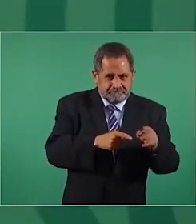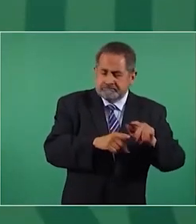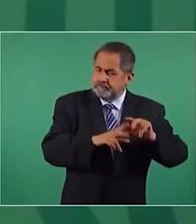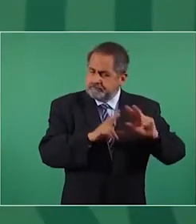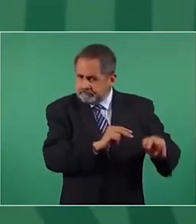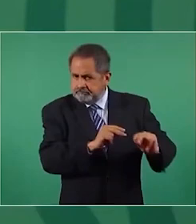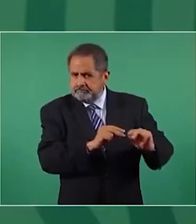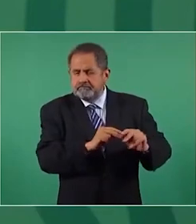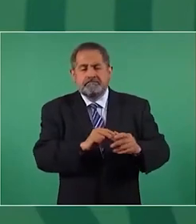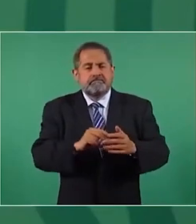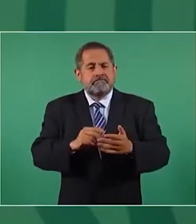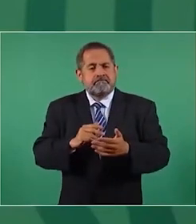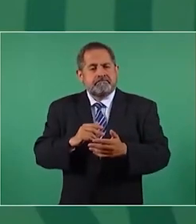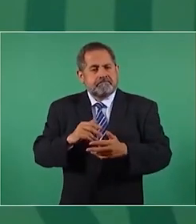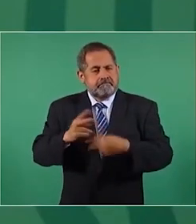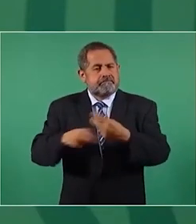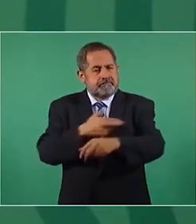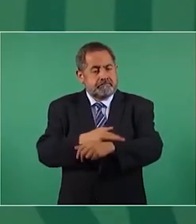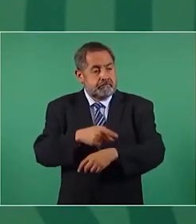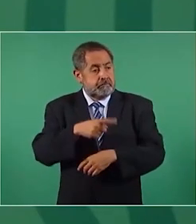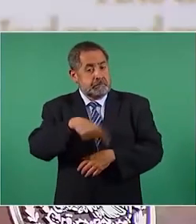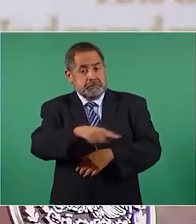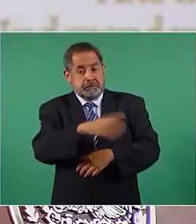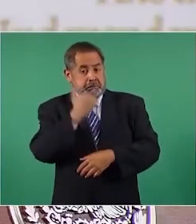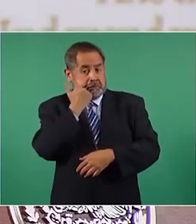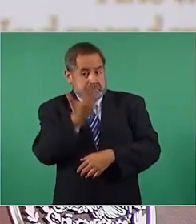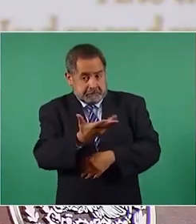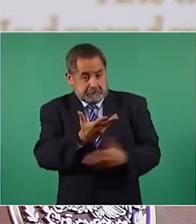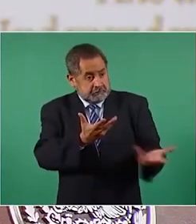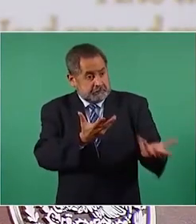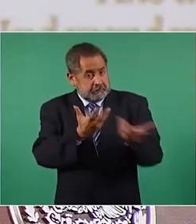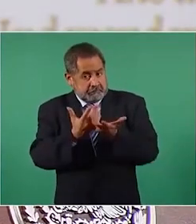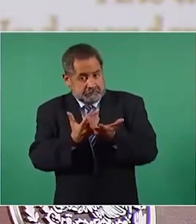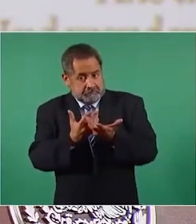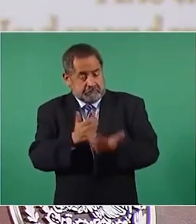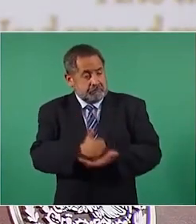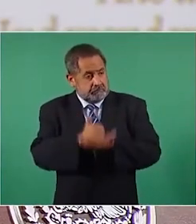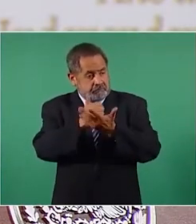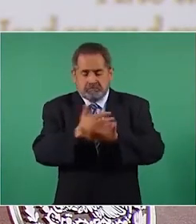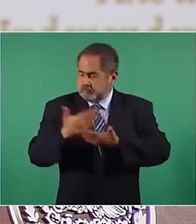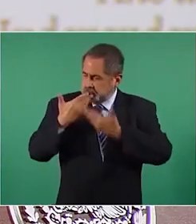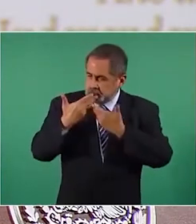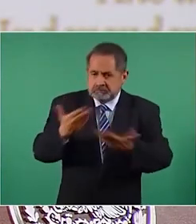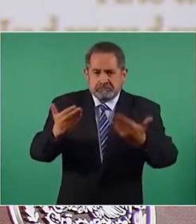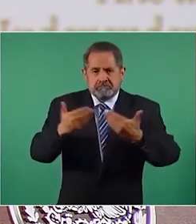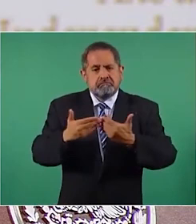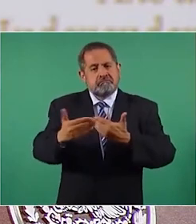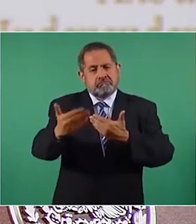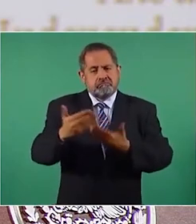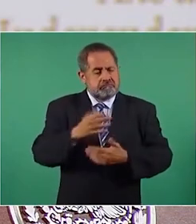si ellos quieren ayudar, adelante.